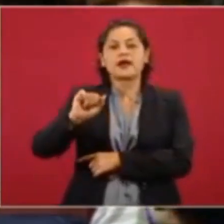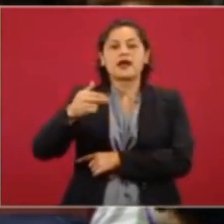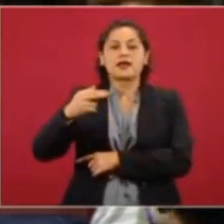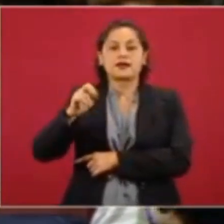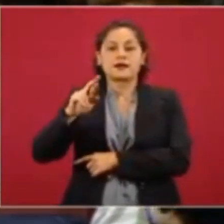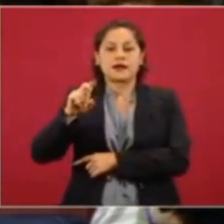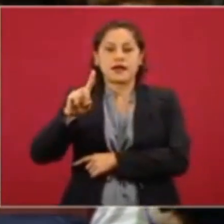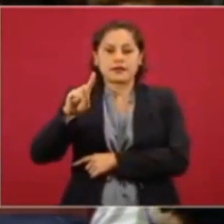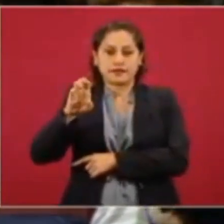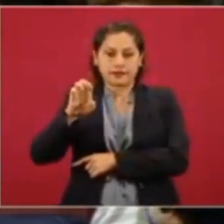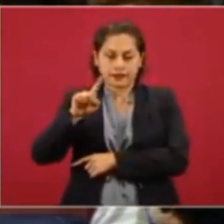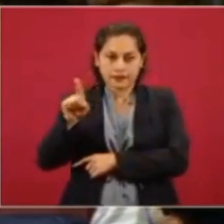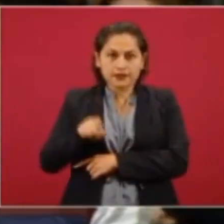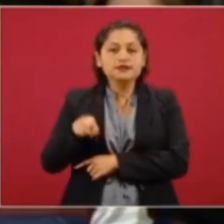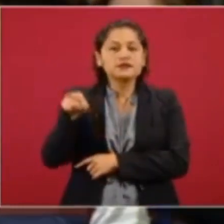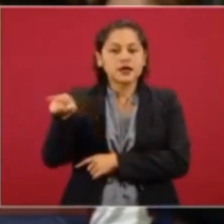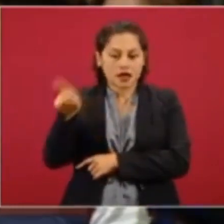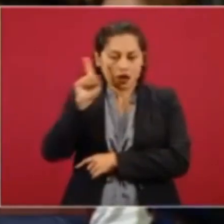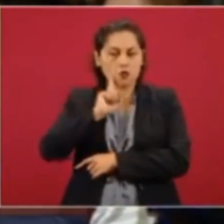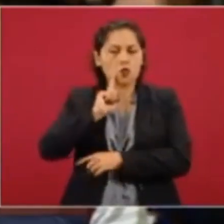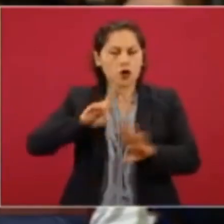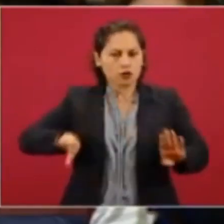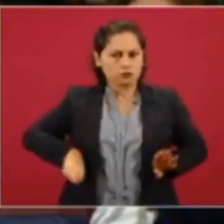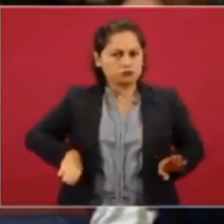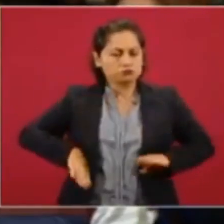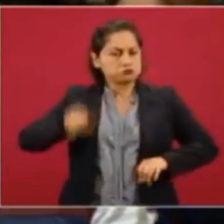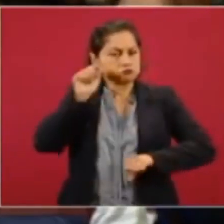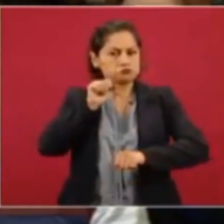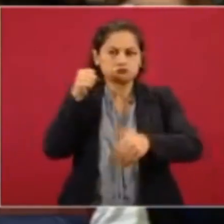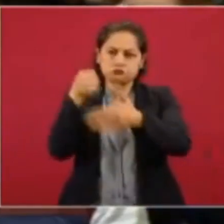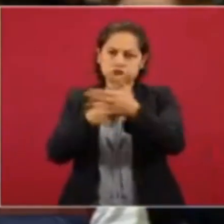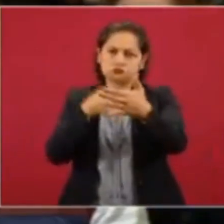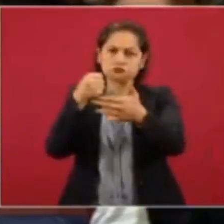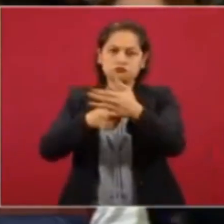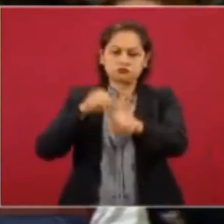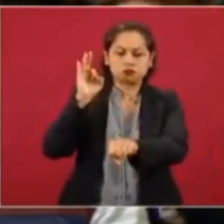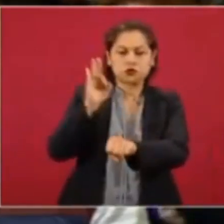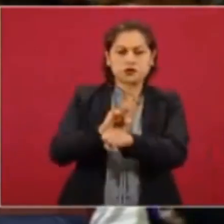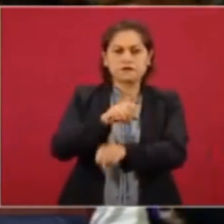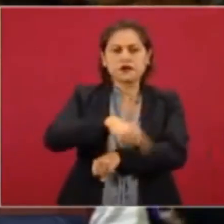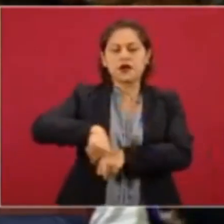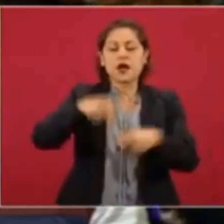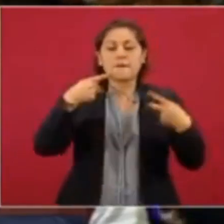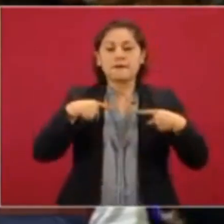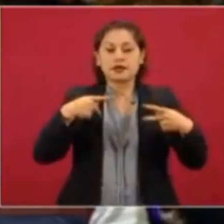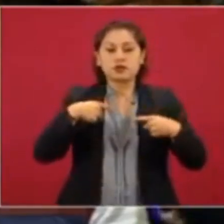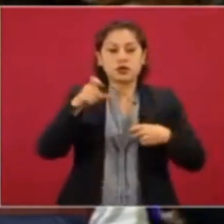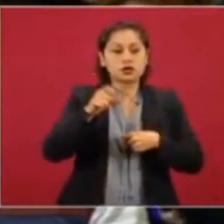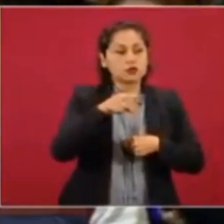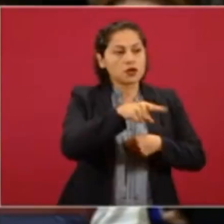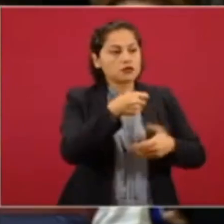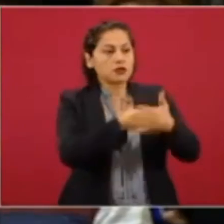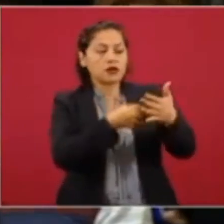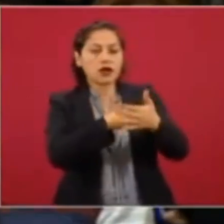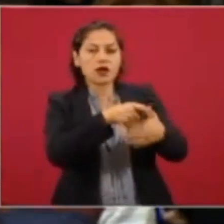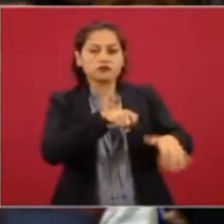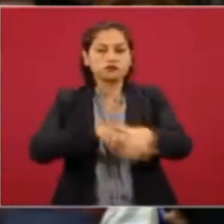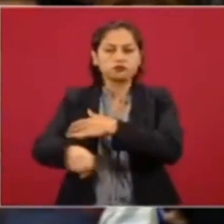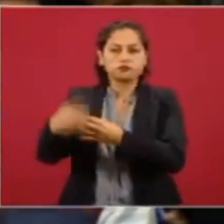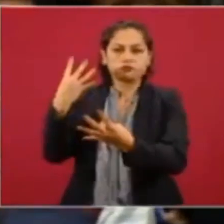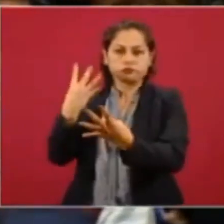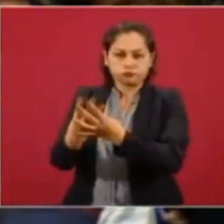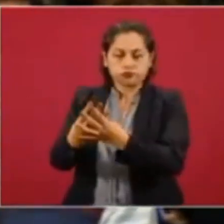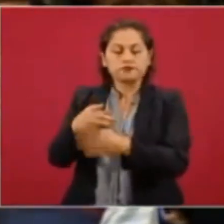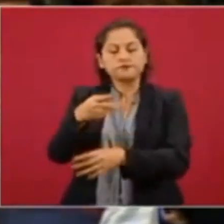defiende los derechos a los presos políticos precisamente, el 18 de octubre en el